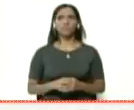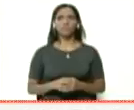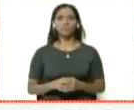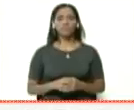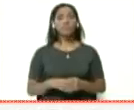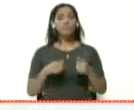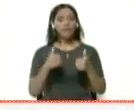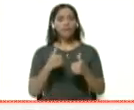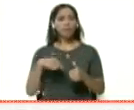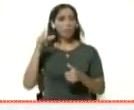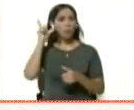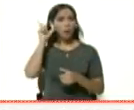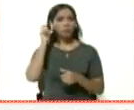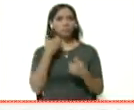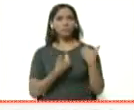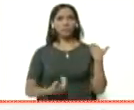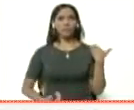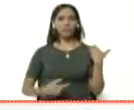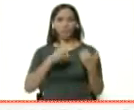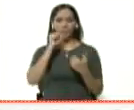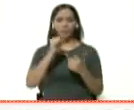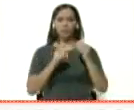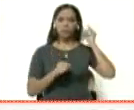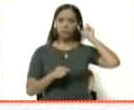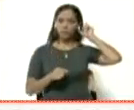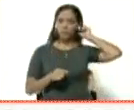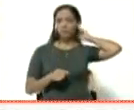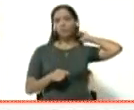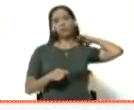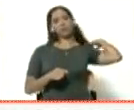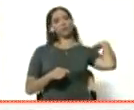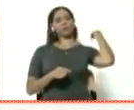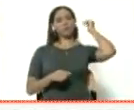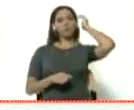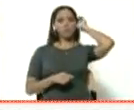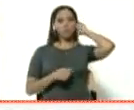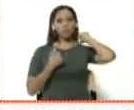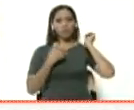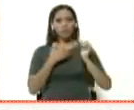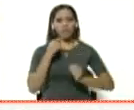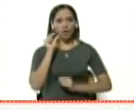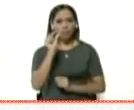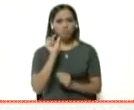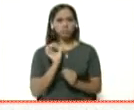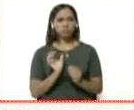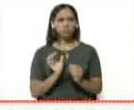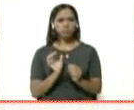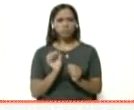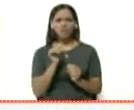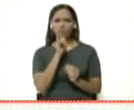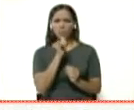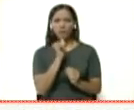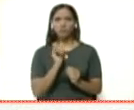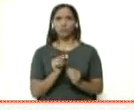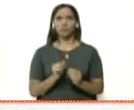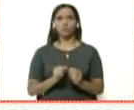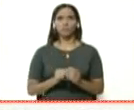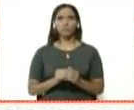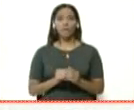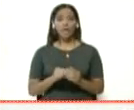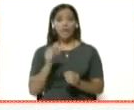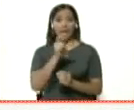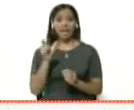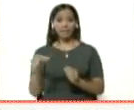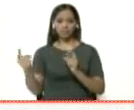Bien, estábamos escuchando al presidente de la República y yo quería hacer mención de un detallito muy pequeño que quizás la gente no se dio cuenta, pero usualmente cuando la